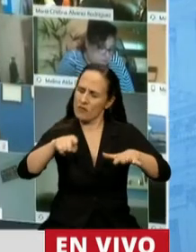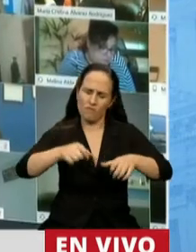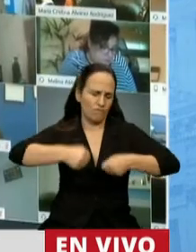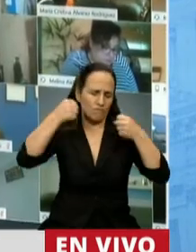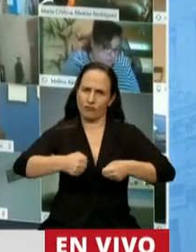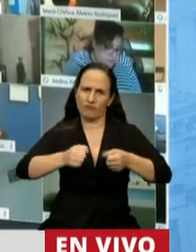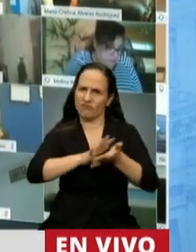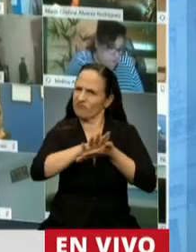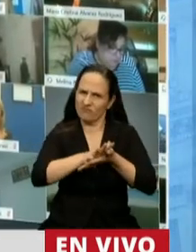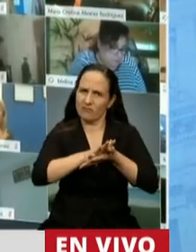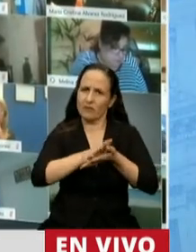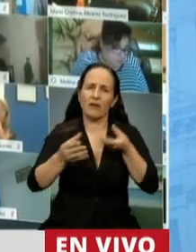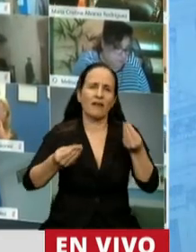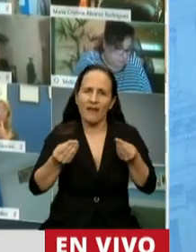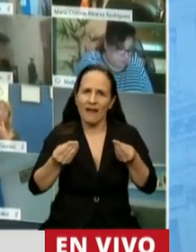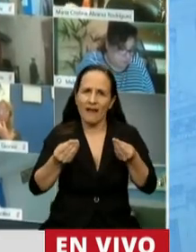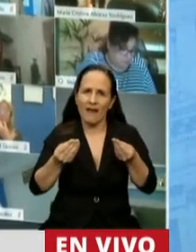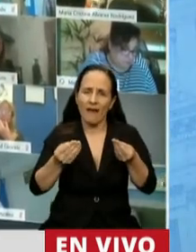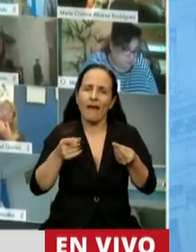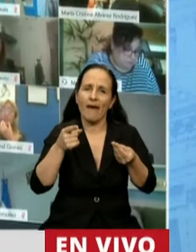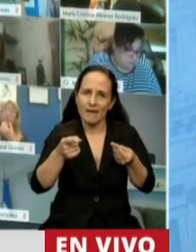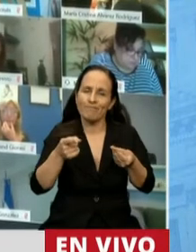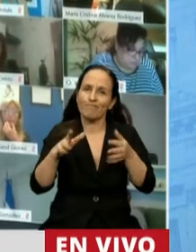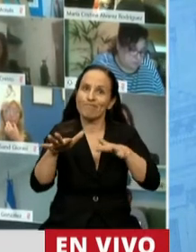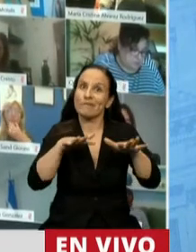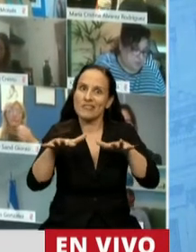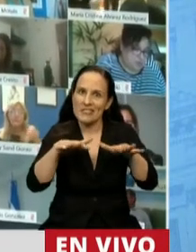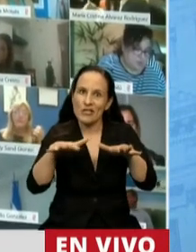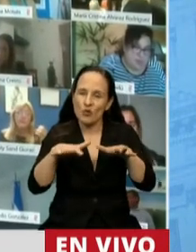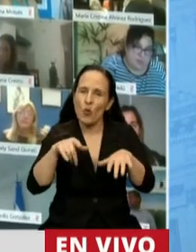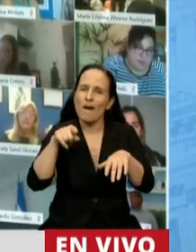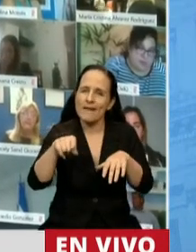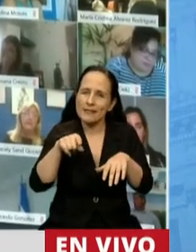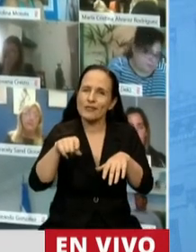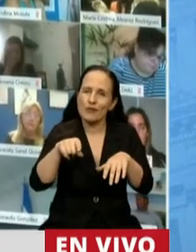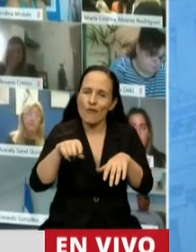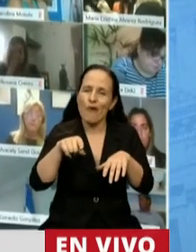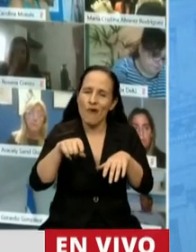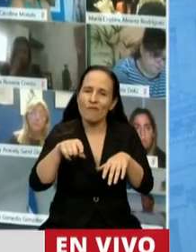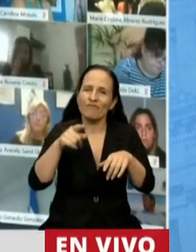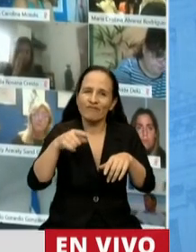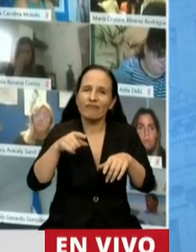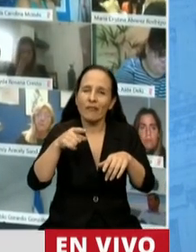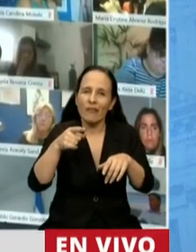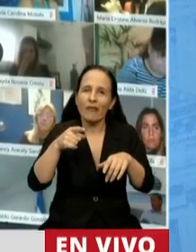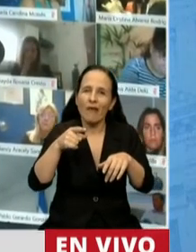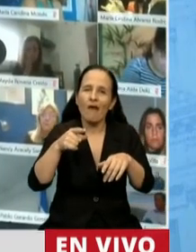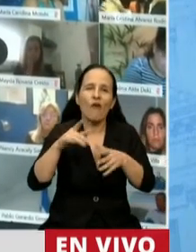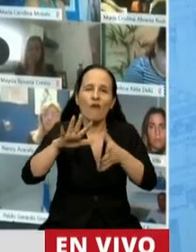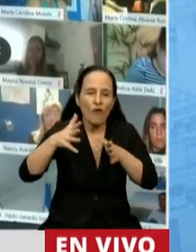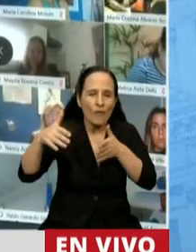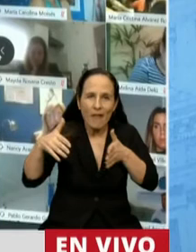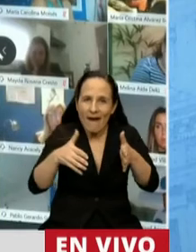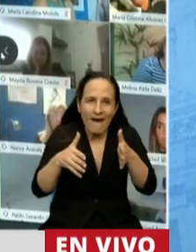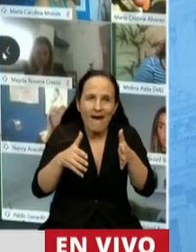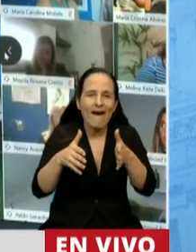y empezar a desandar un camino que será